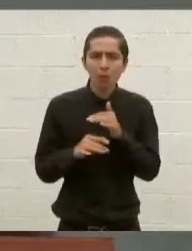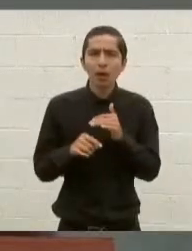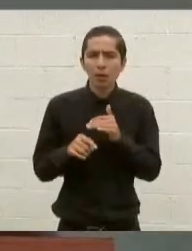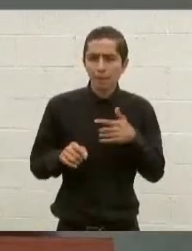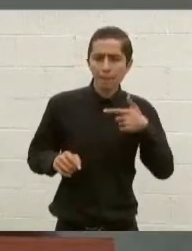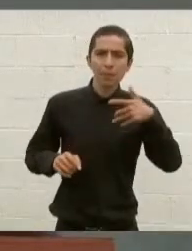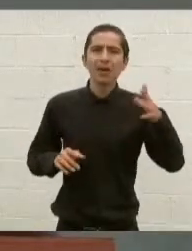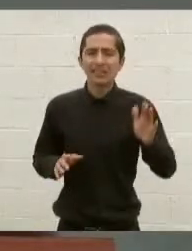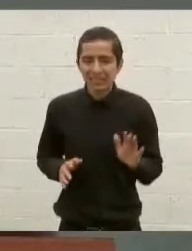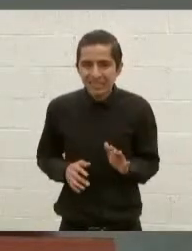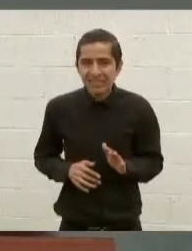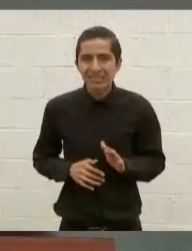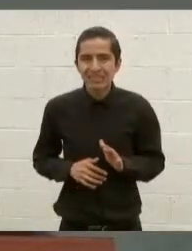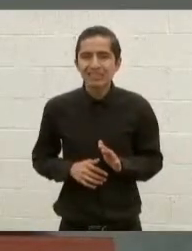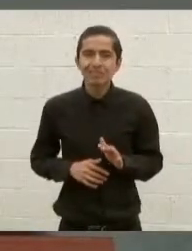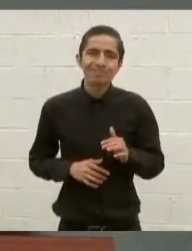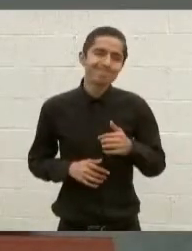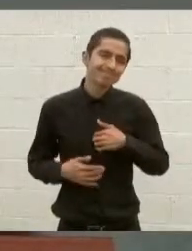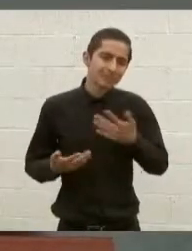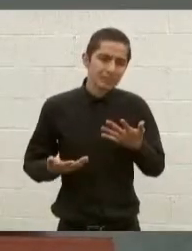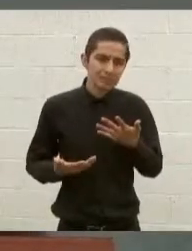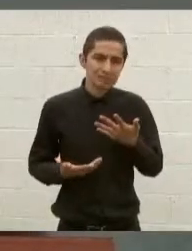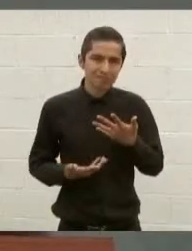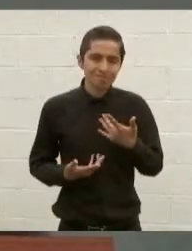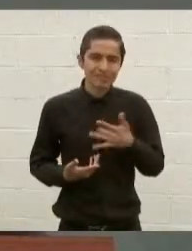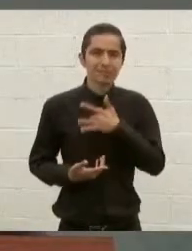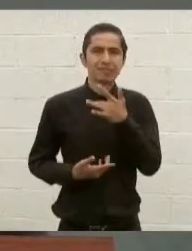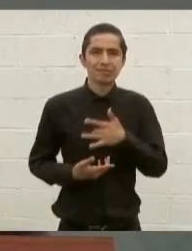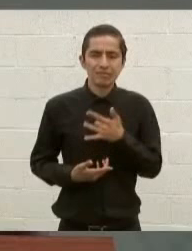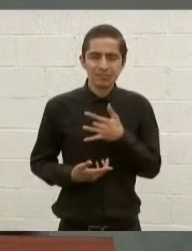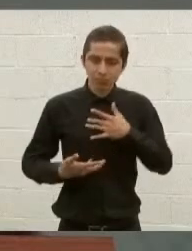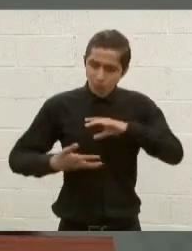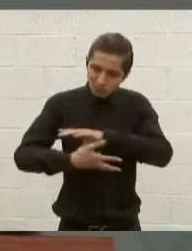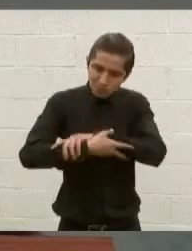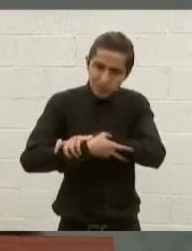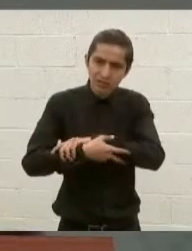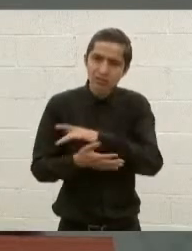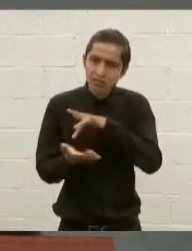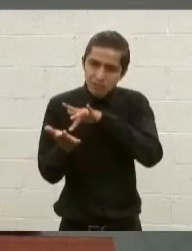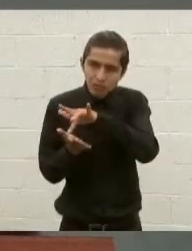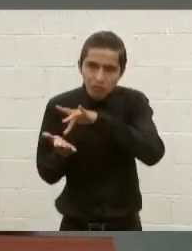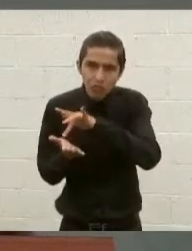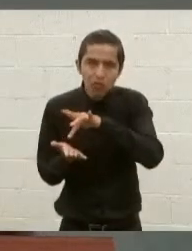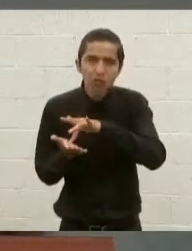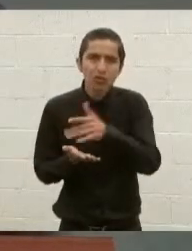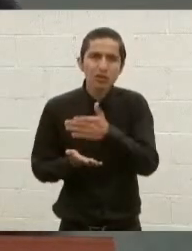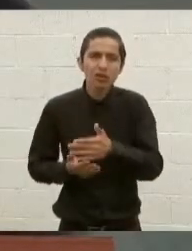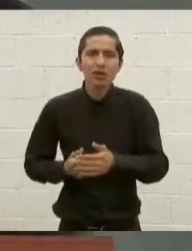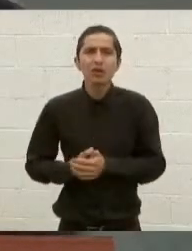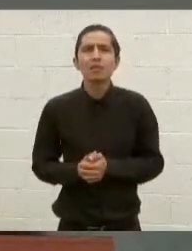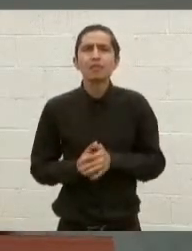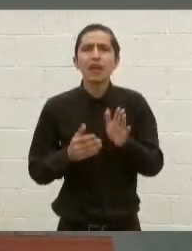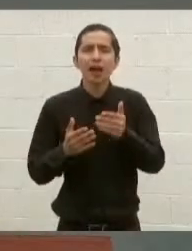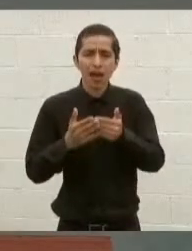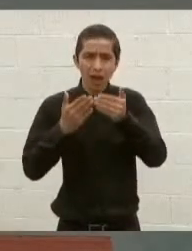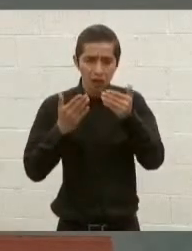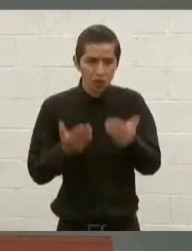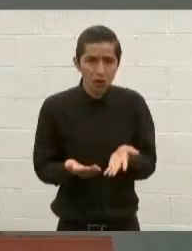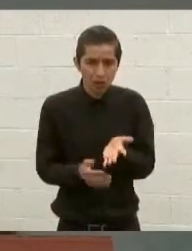nuestra mayor solidaridad y apoyo. En este momento,